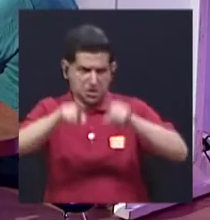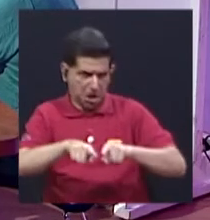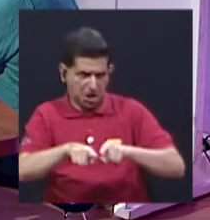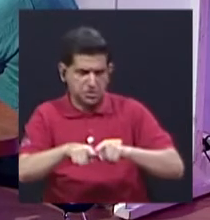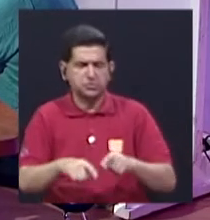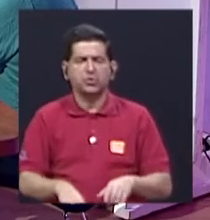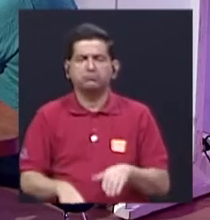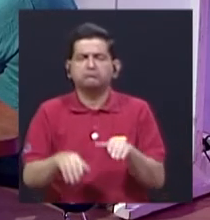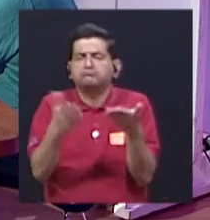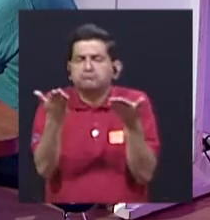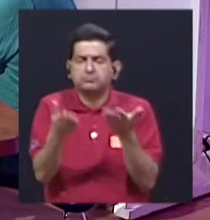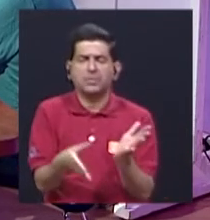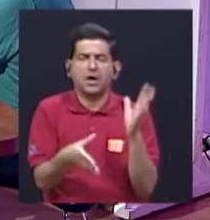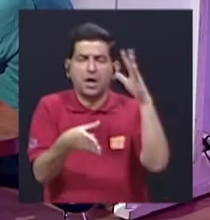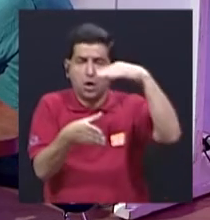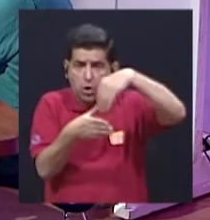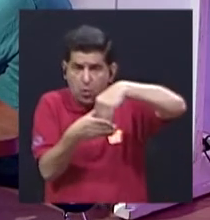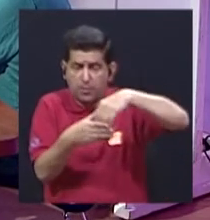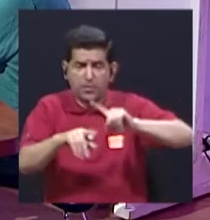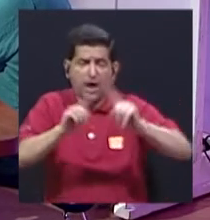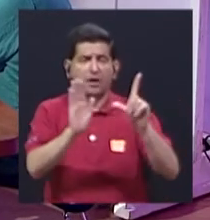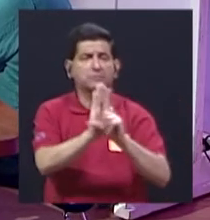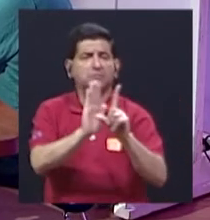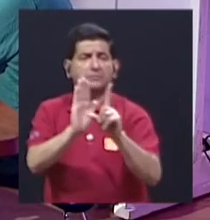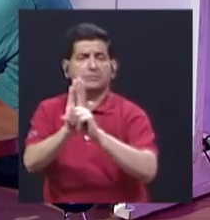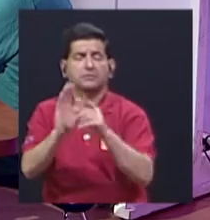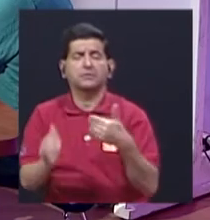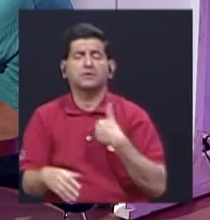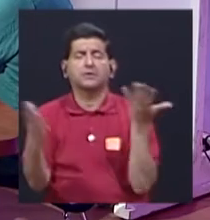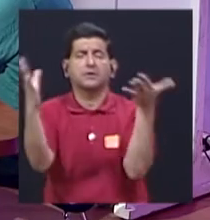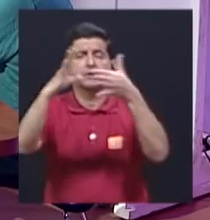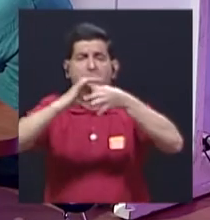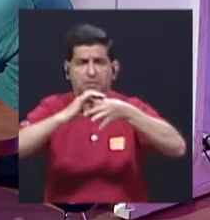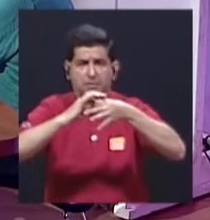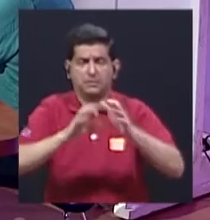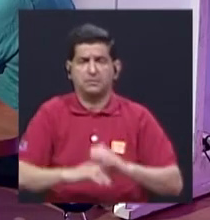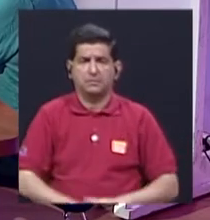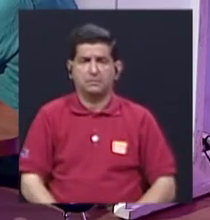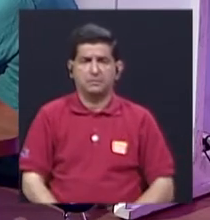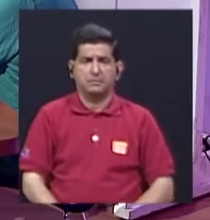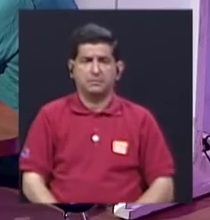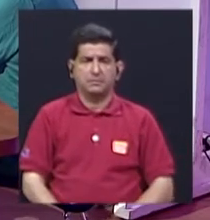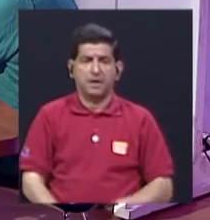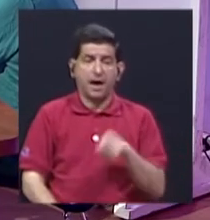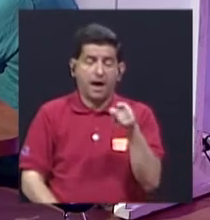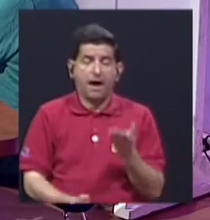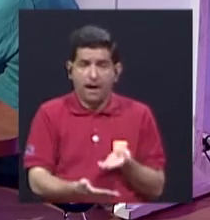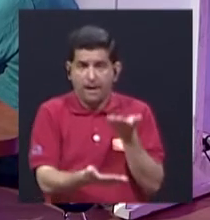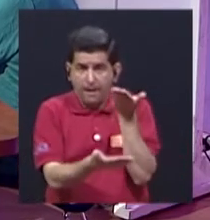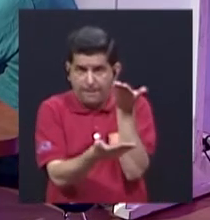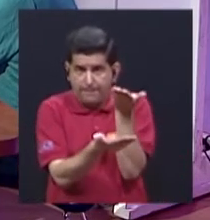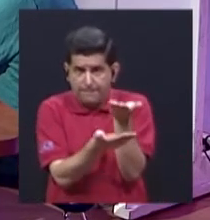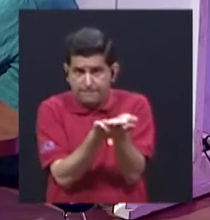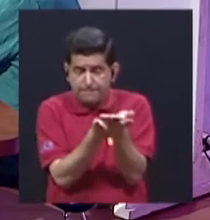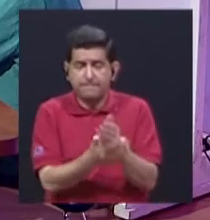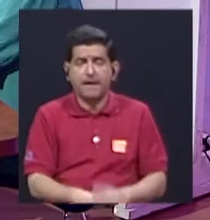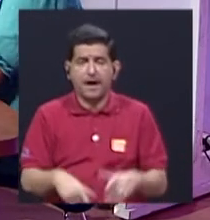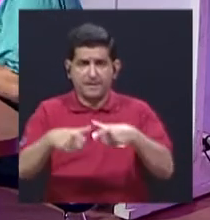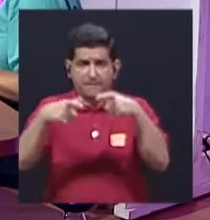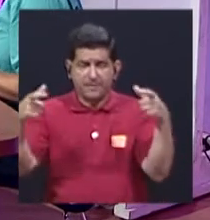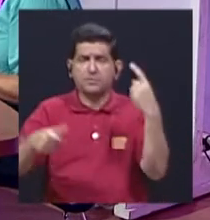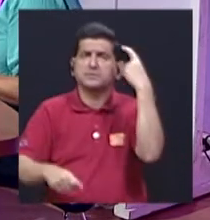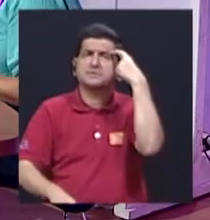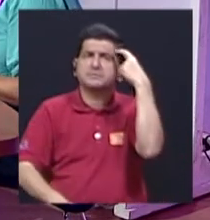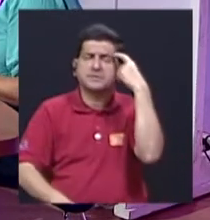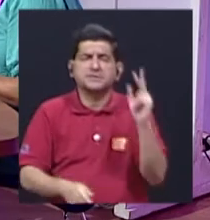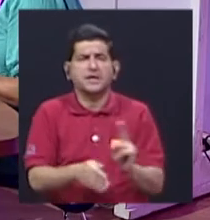digamos, incorporar incluso otras leyes que tienen que ver con el otorgamiento de frecuencias para